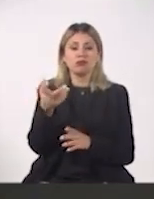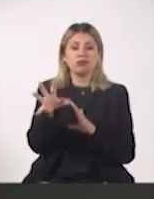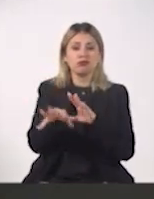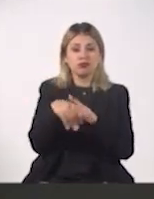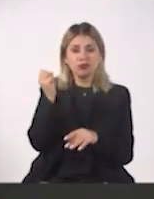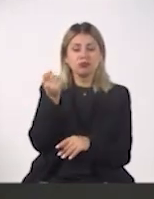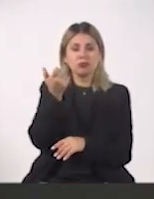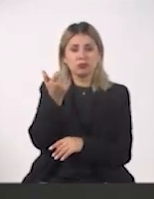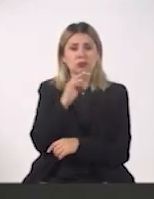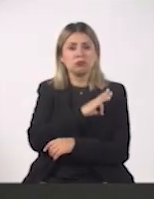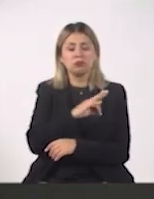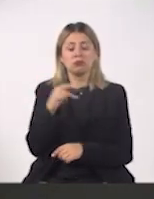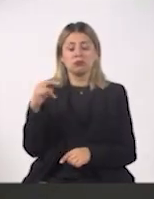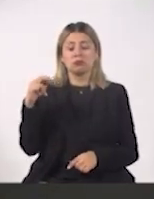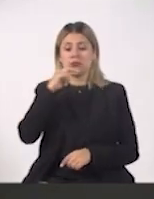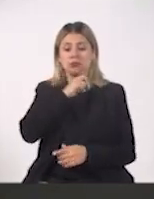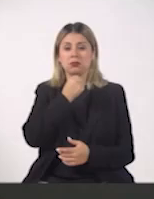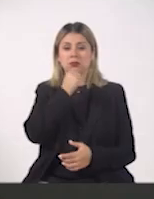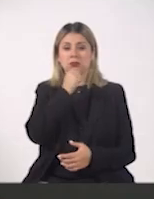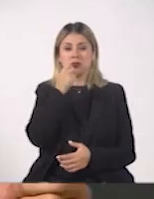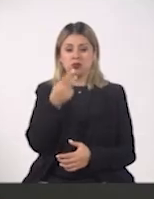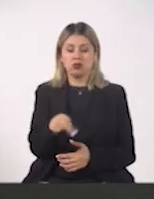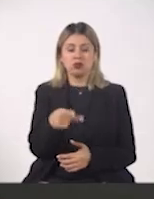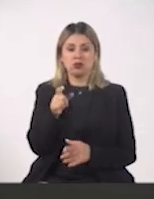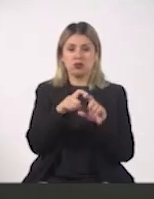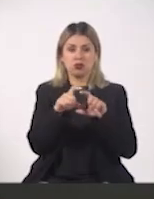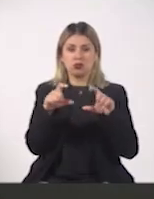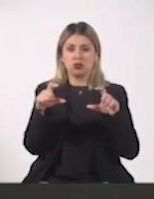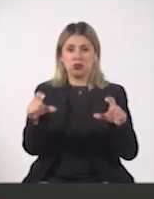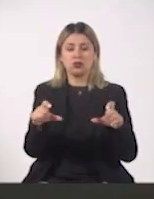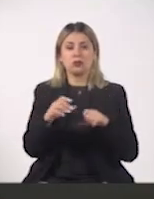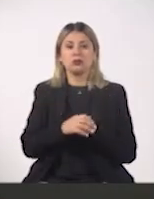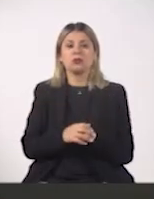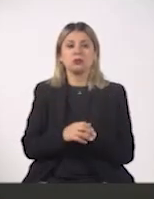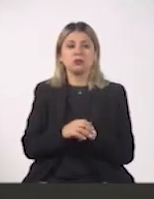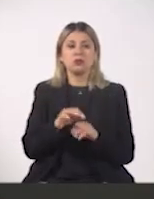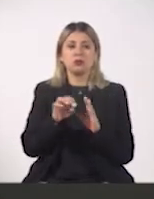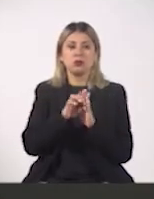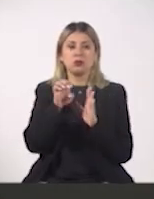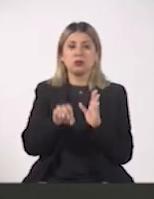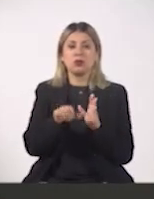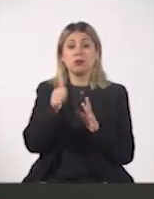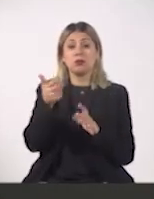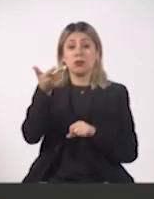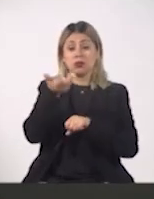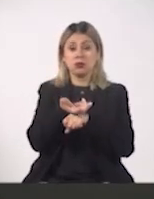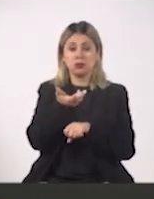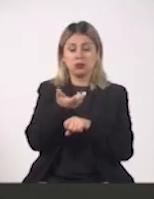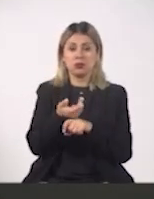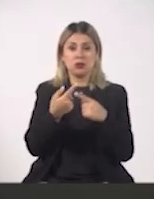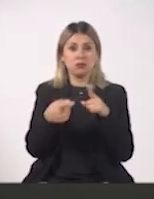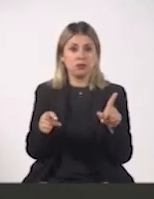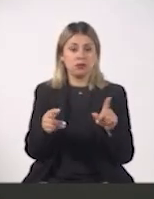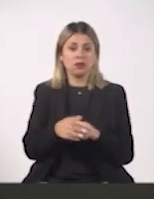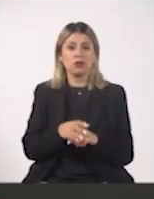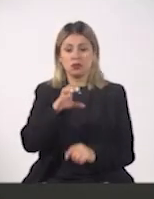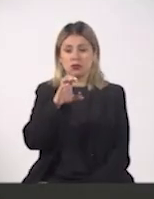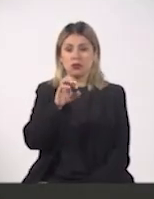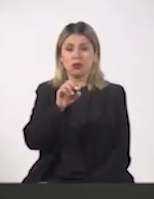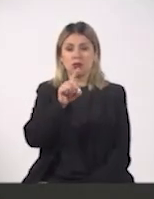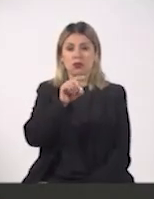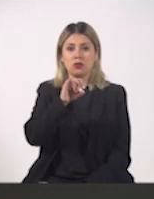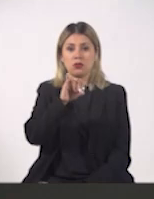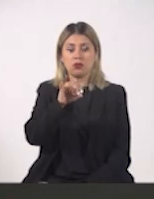retiro, se ve en segundos reflejado en tu cuenta de cheques. Eso no sucede en Estados Unidos. CODI, que es una de las grandes